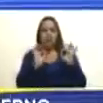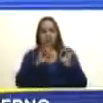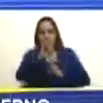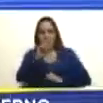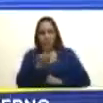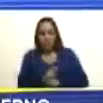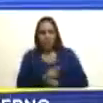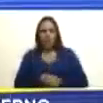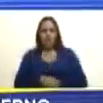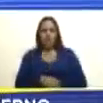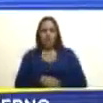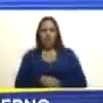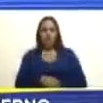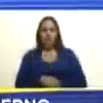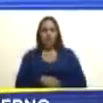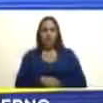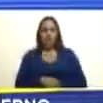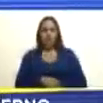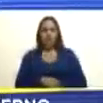con dos orejas dirían